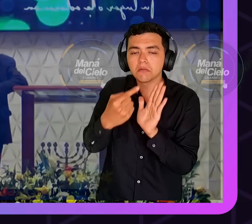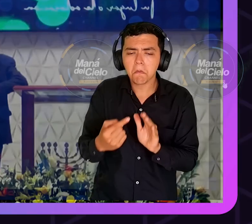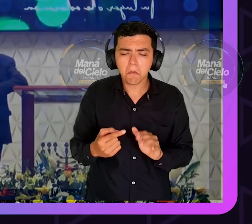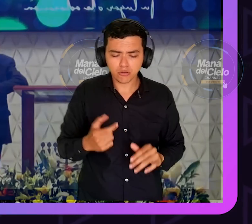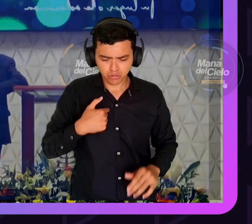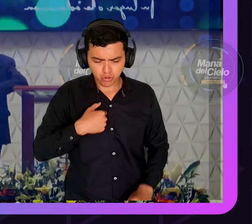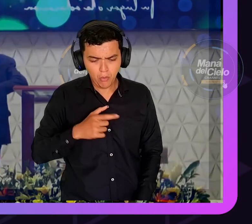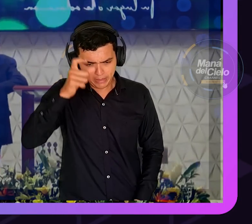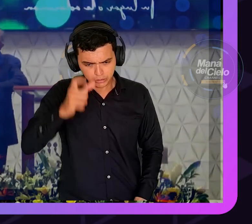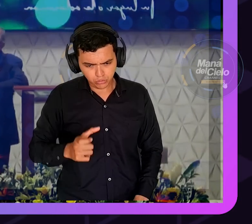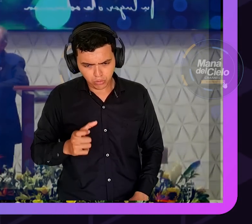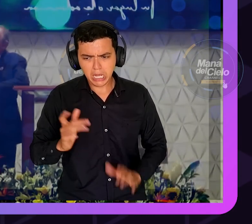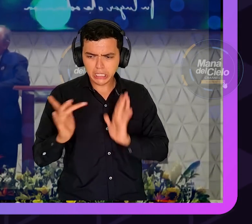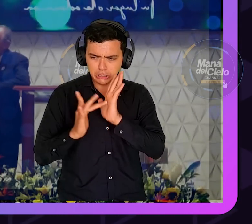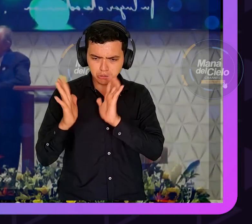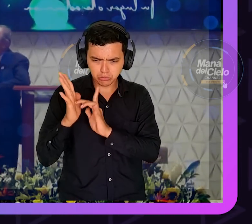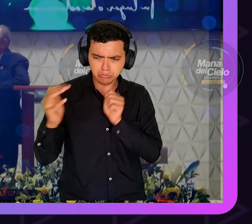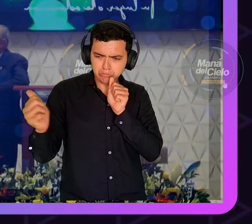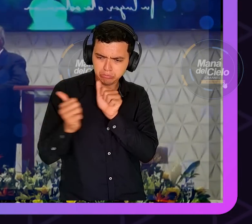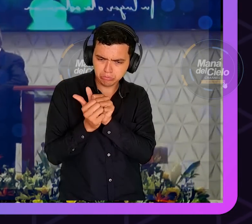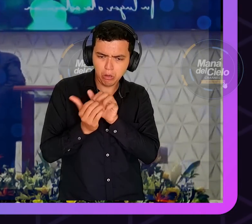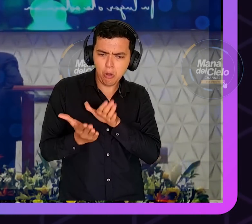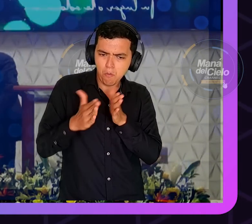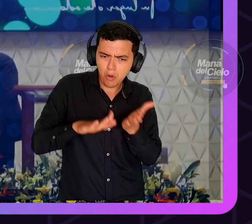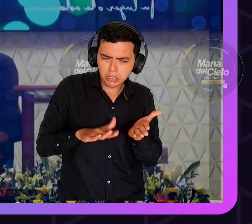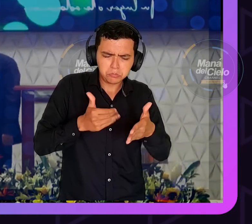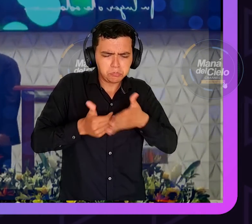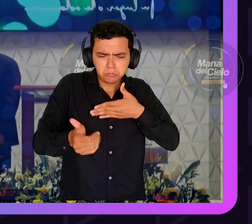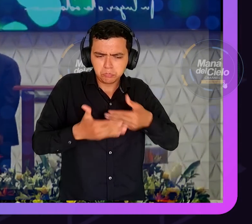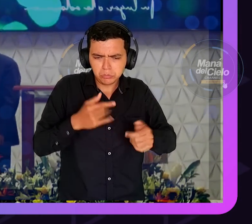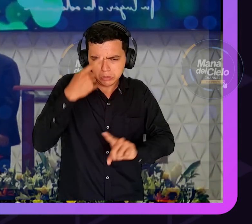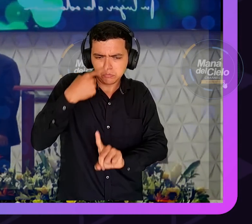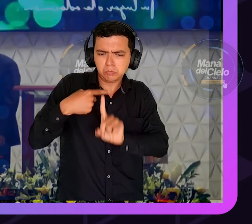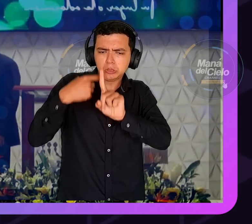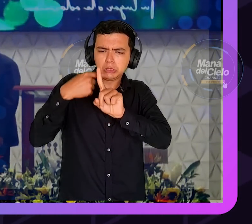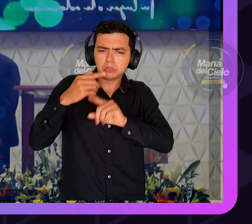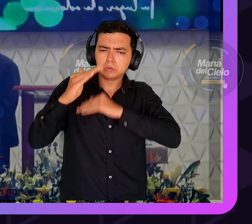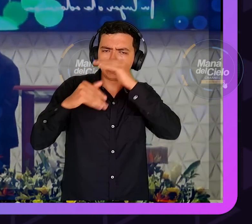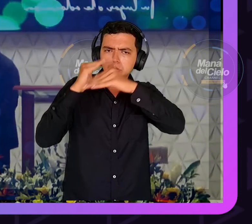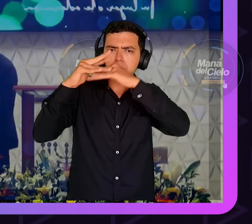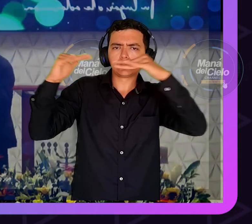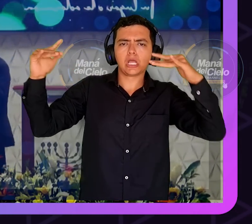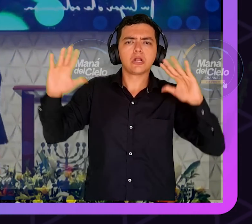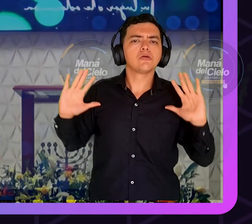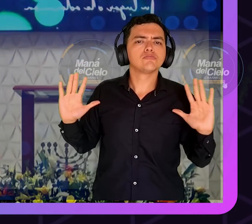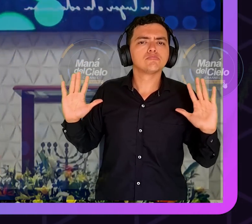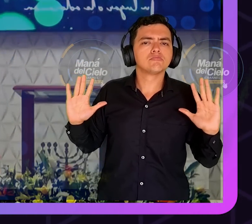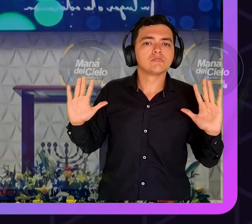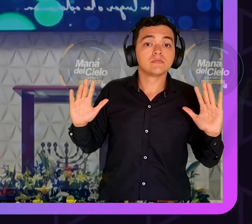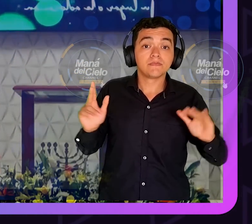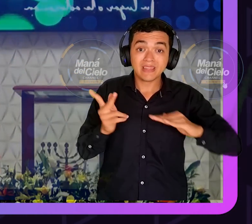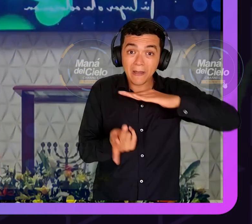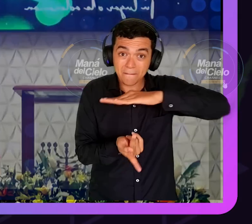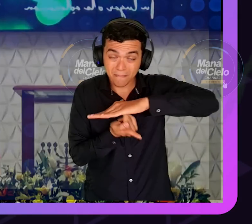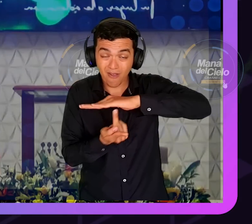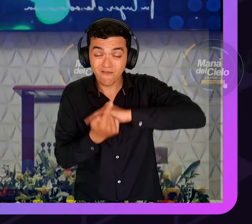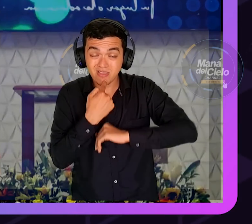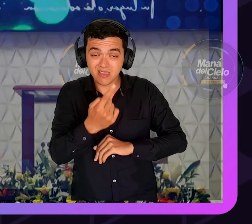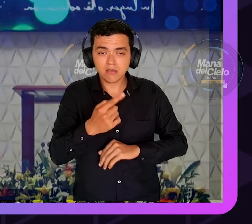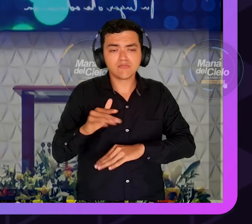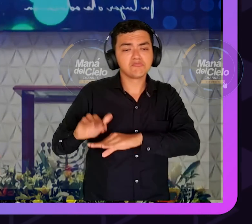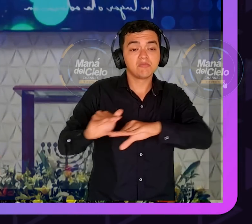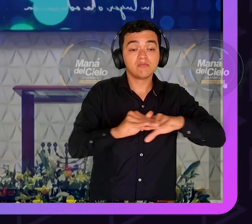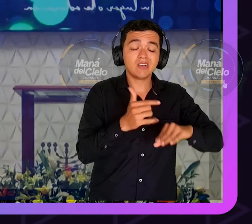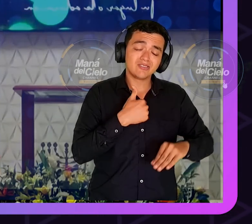bueno yo digo Moisés salió y dice dice que rehusó no fue una cosa